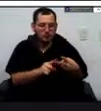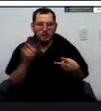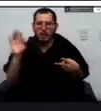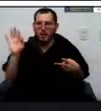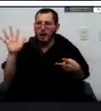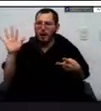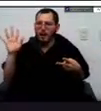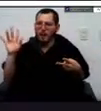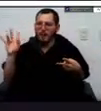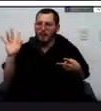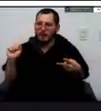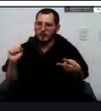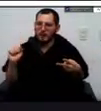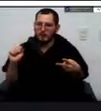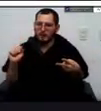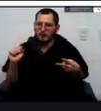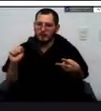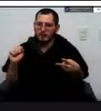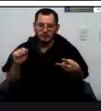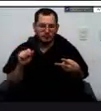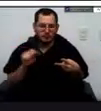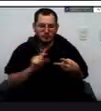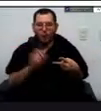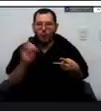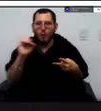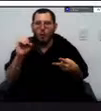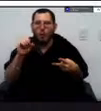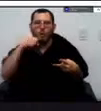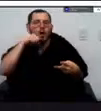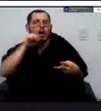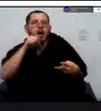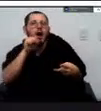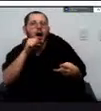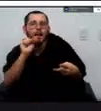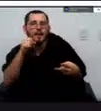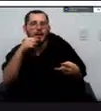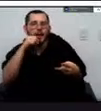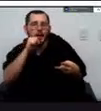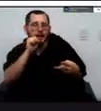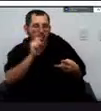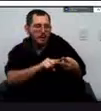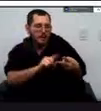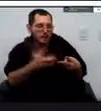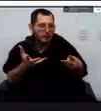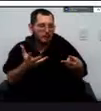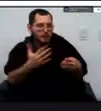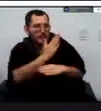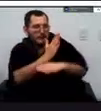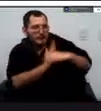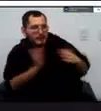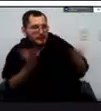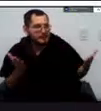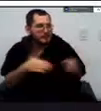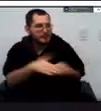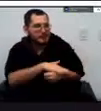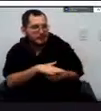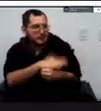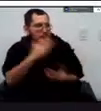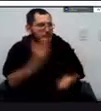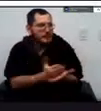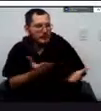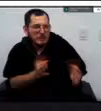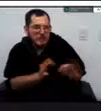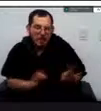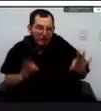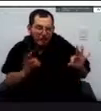alerta que es alerta naranja y entonces la alerta naranja nosotros ya decimos oiga esto ya ha un impacto medio esto ya es algo muy importante